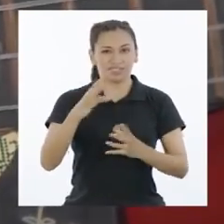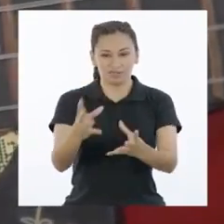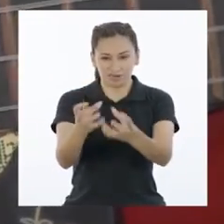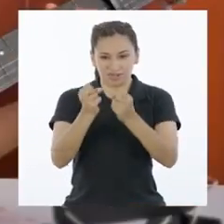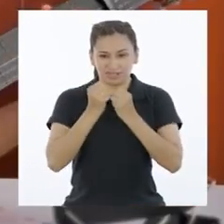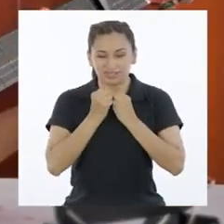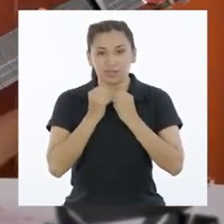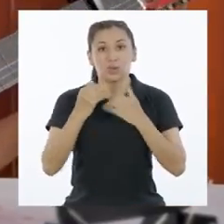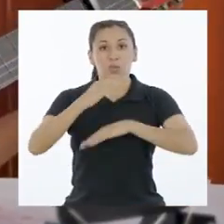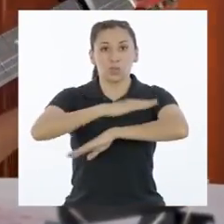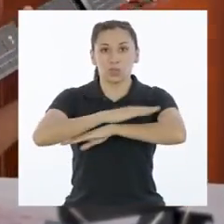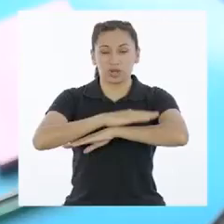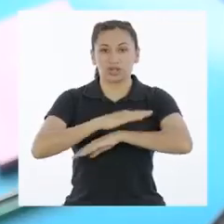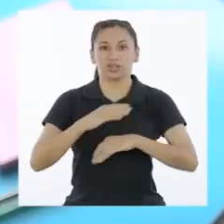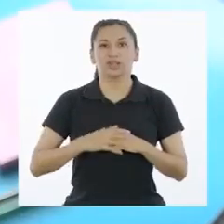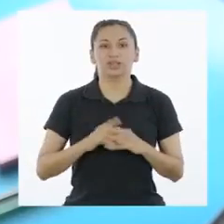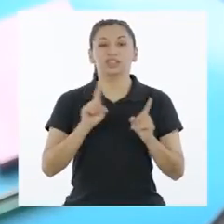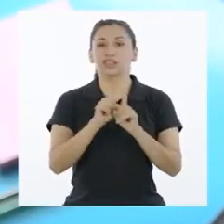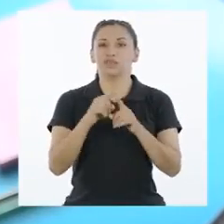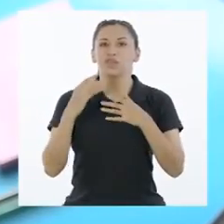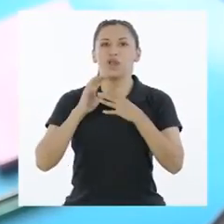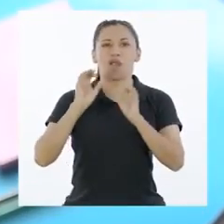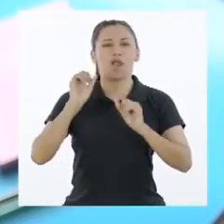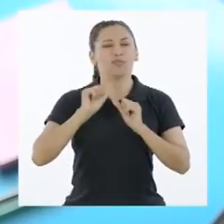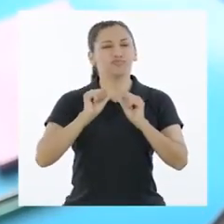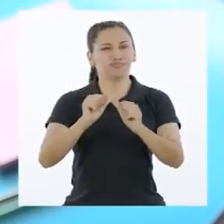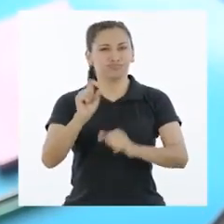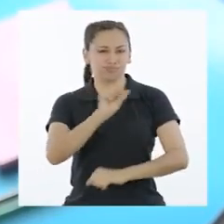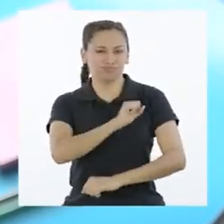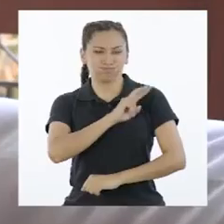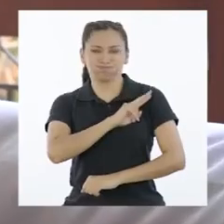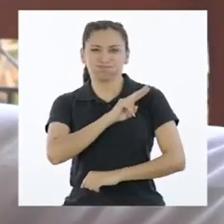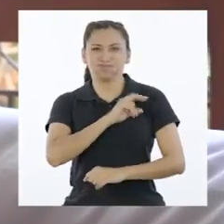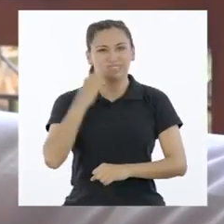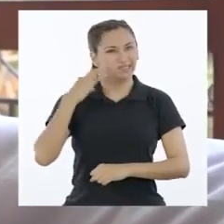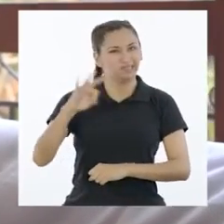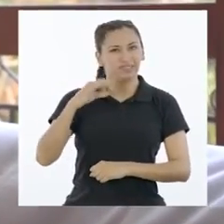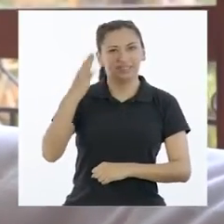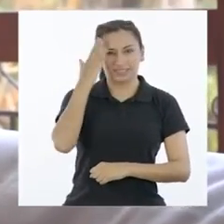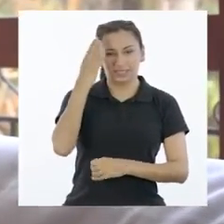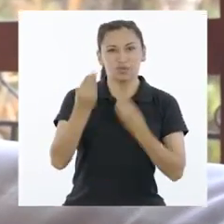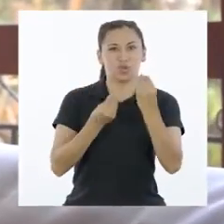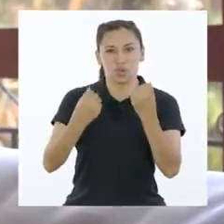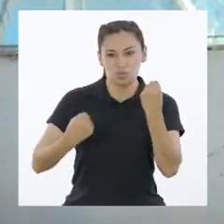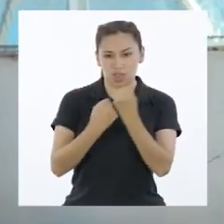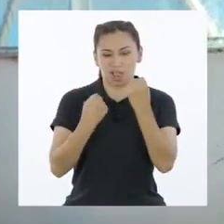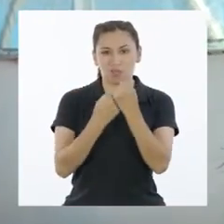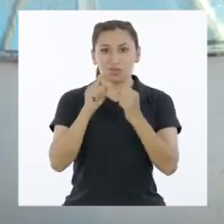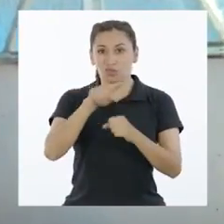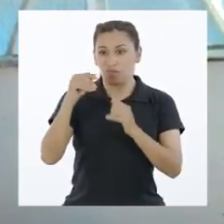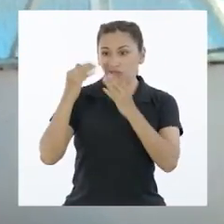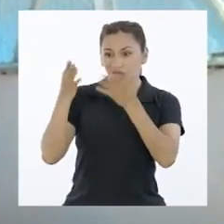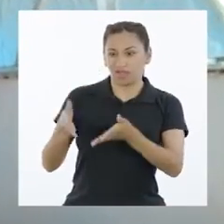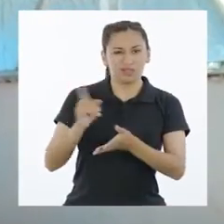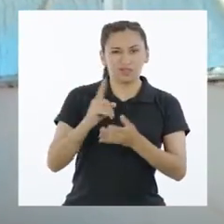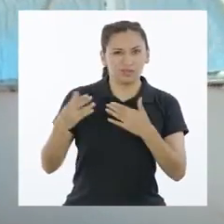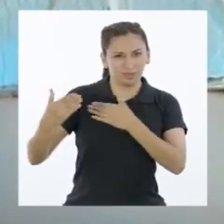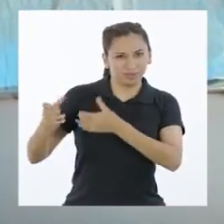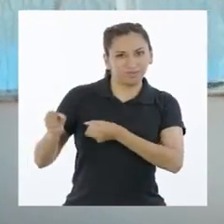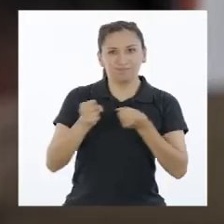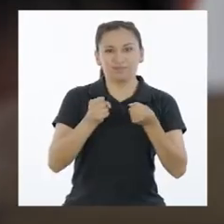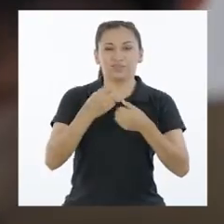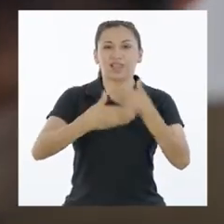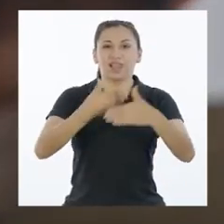sacar siempre lo bueno Seguimos siendo los patas de siempre Y sabemos cómo apoyarnos para que nadie se quede